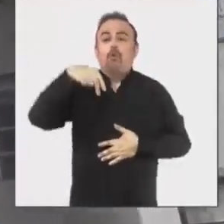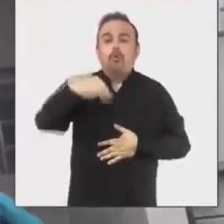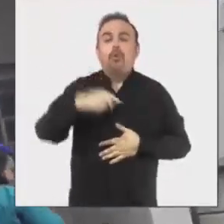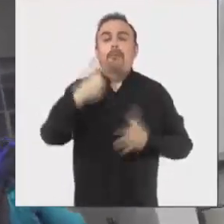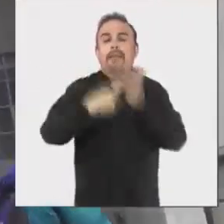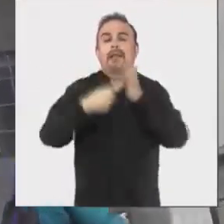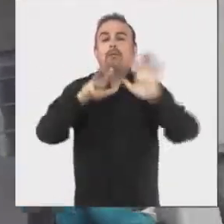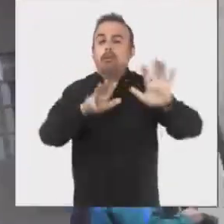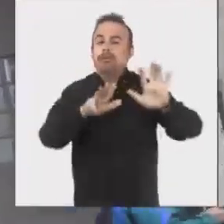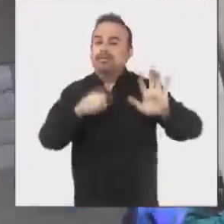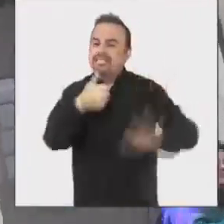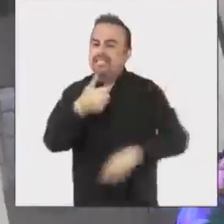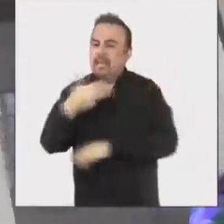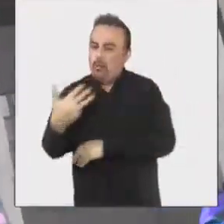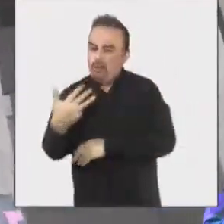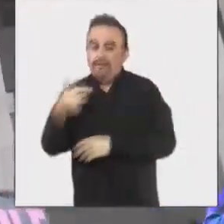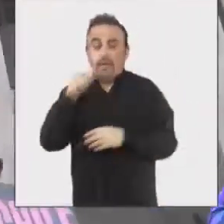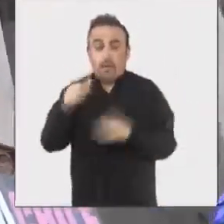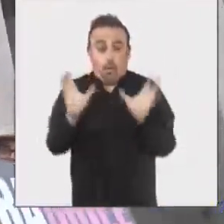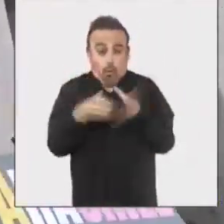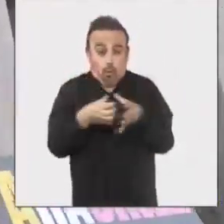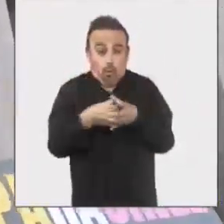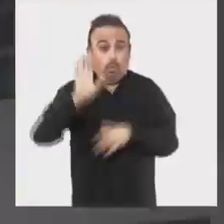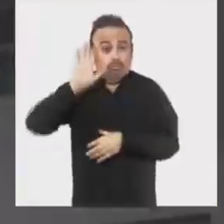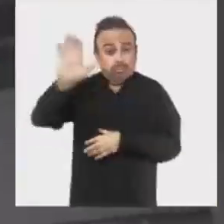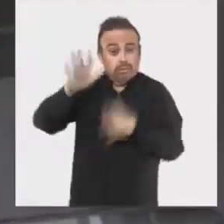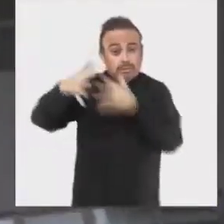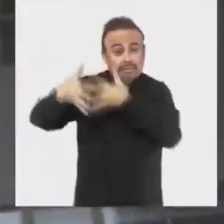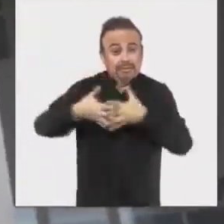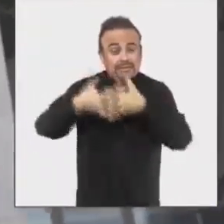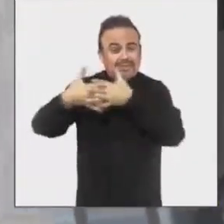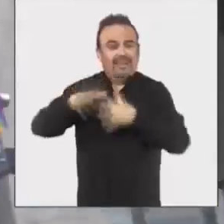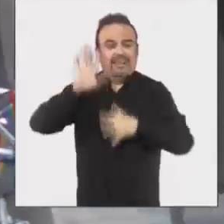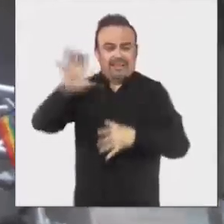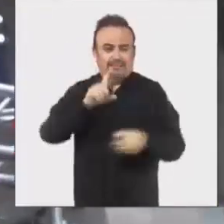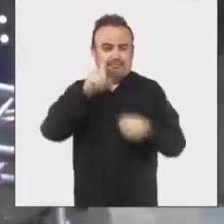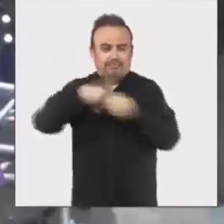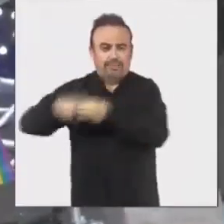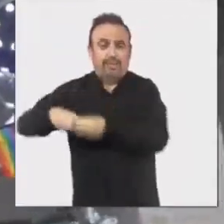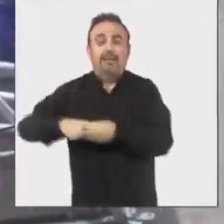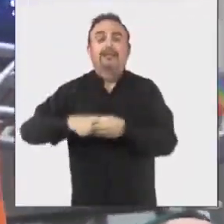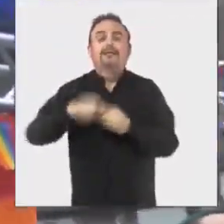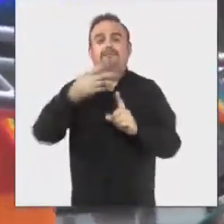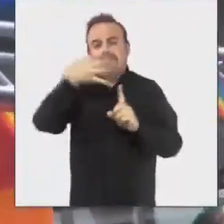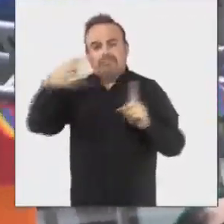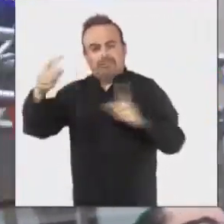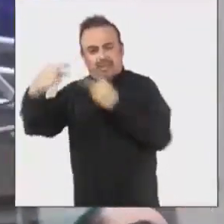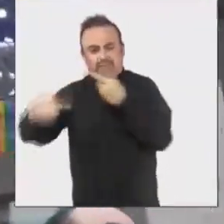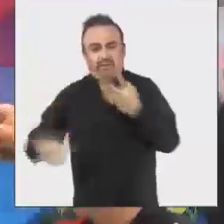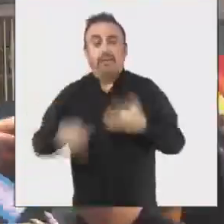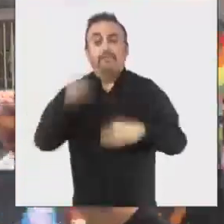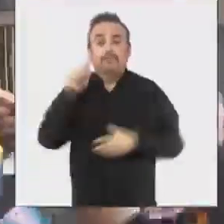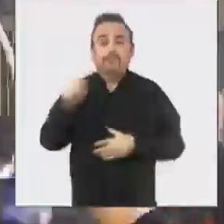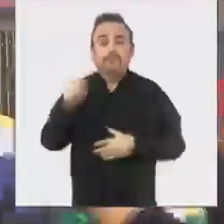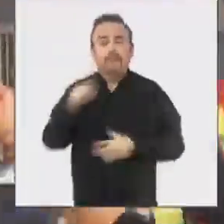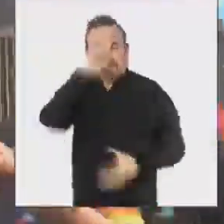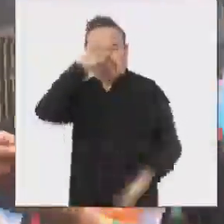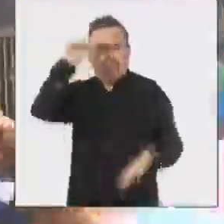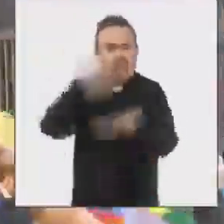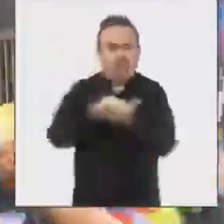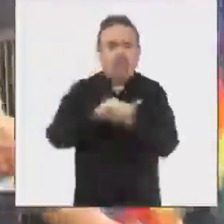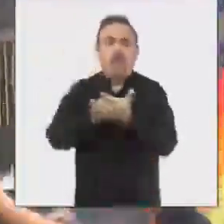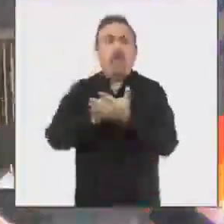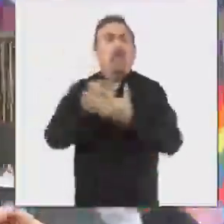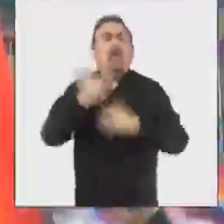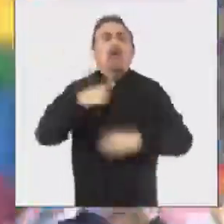1969, cuando un grupo de personas pertenecientes abiertamente a las diversidades sexogenéricas se reveló contra